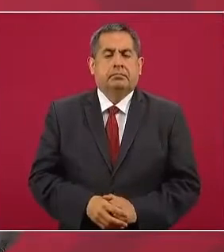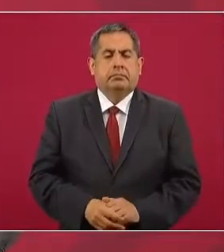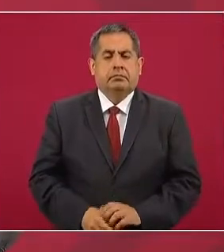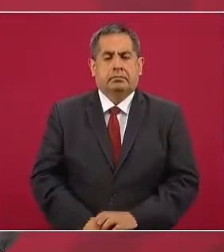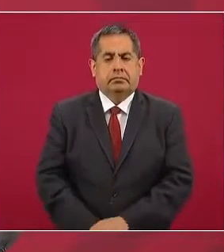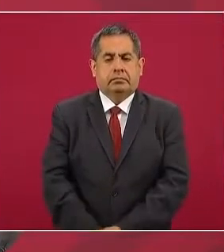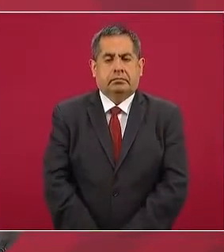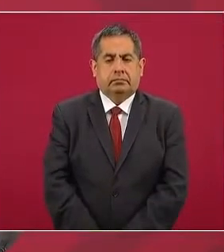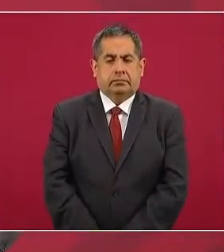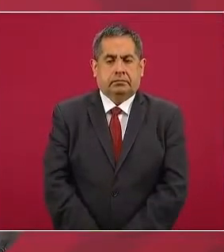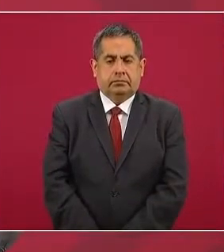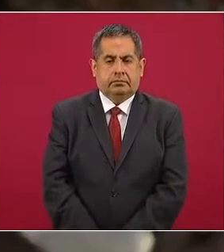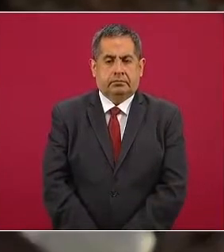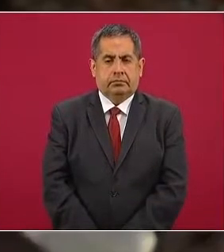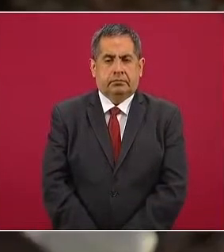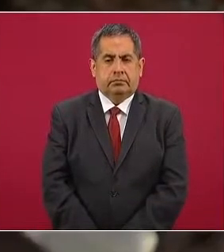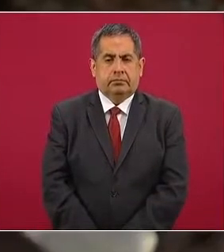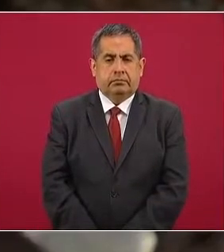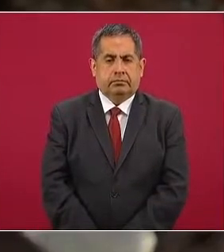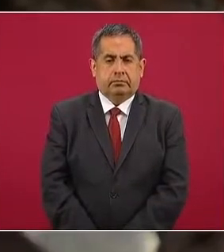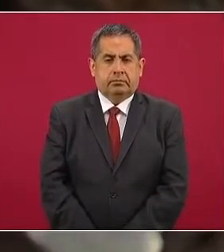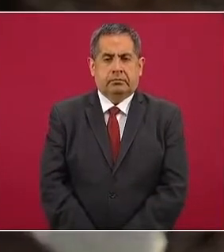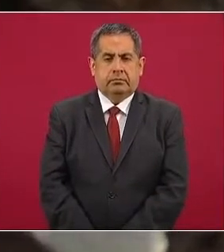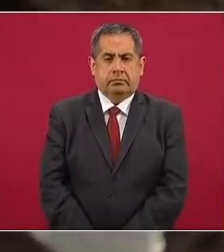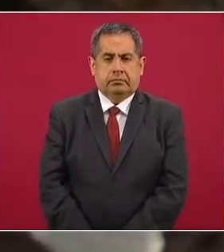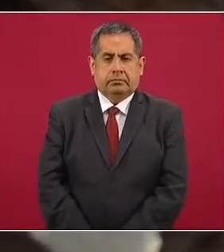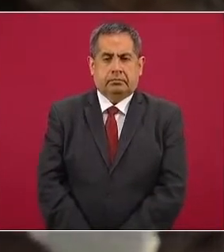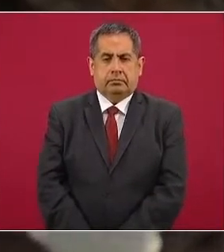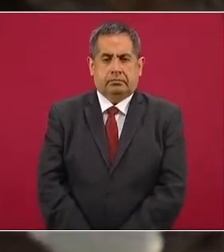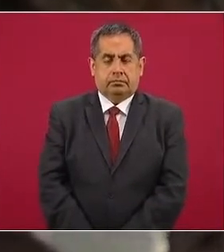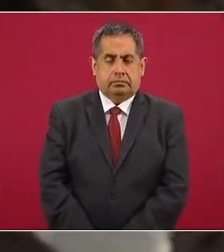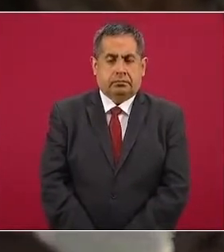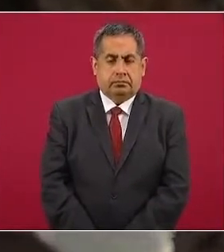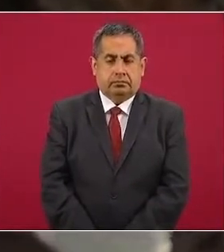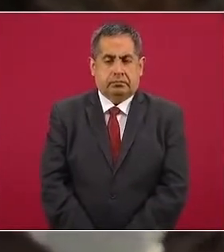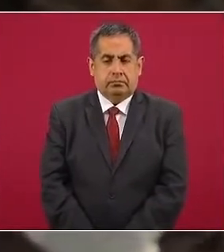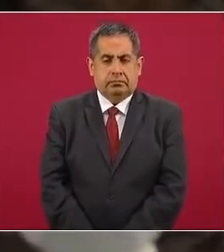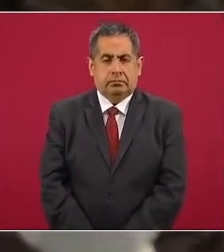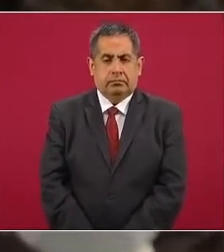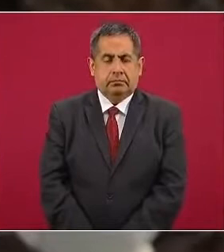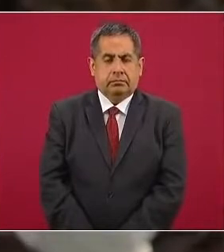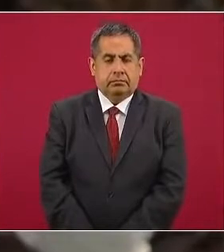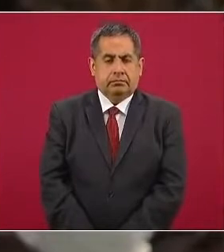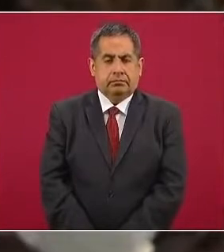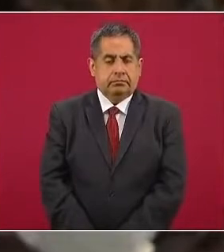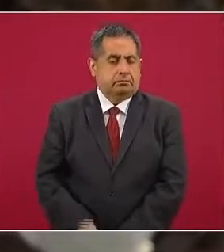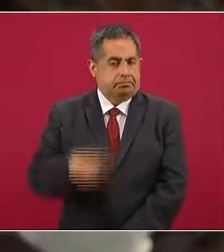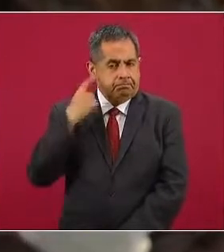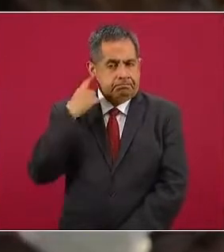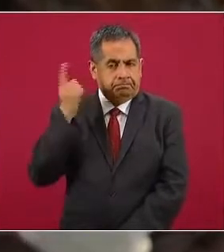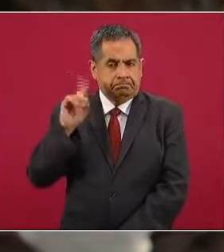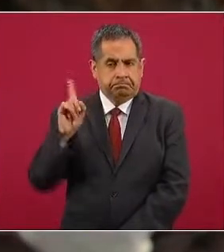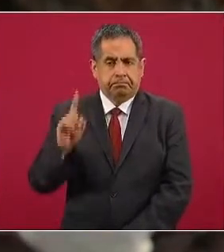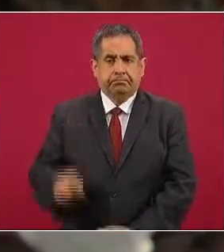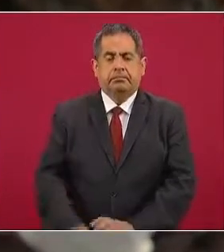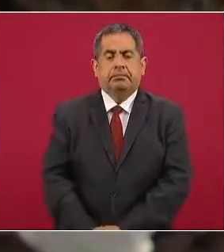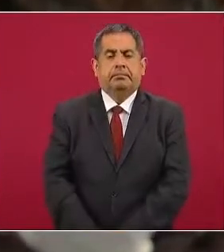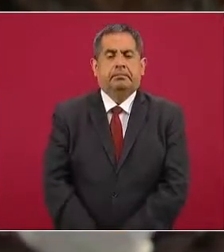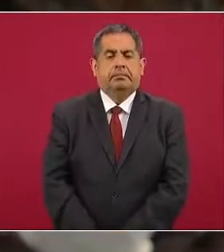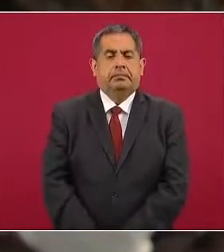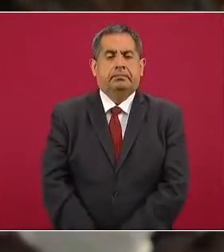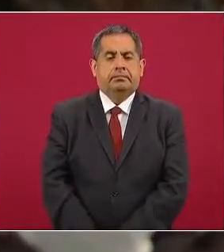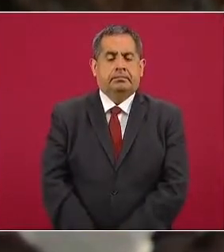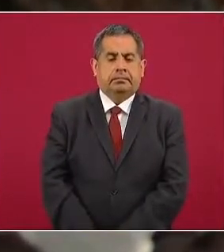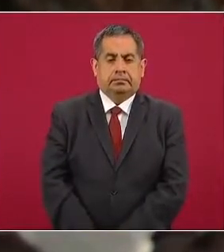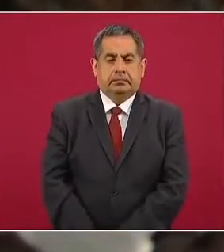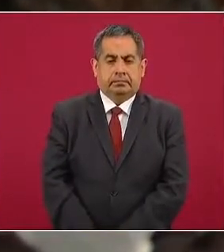hay una buena relación con Estados Unidos independientemente de que sean republicanos o demócratas. Sin embargo, también ha expresado